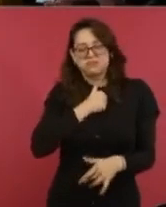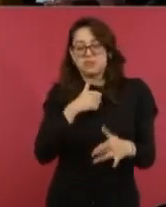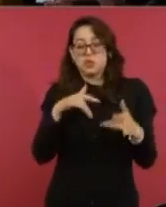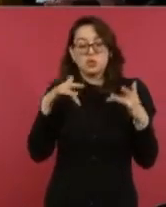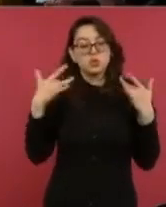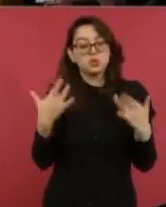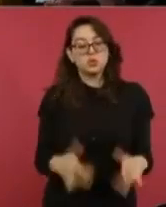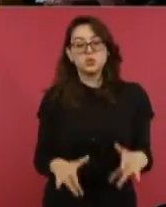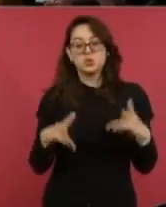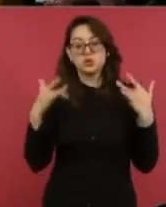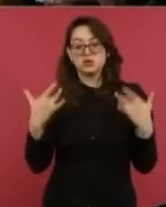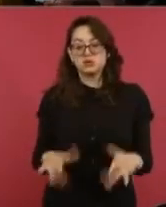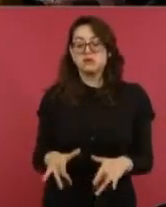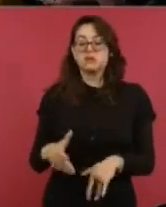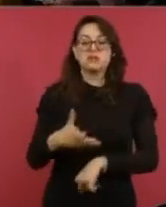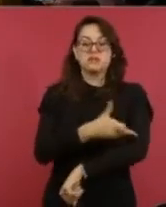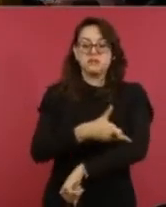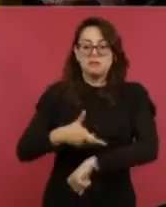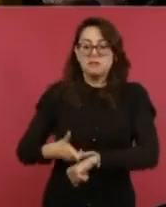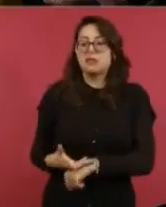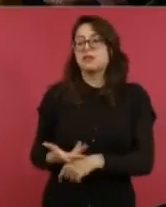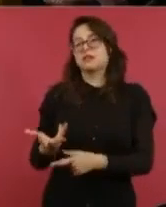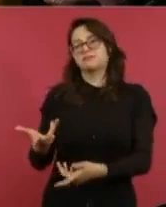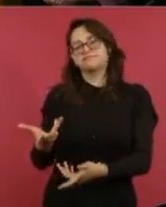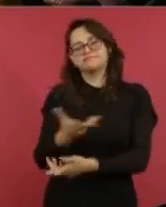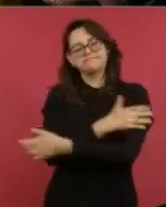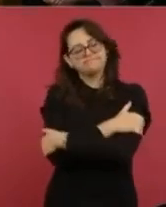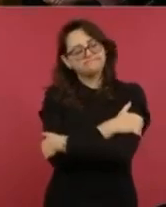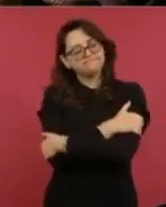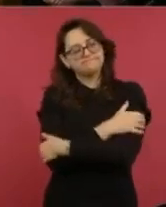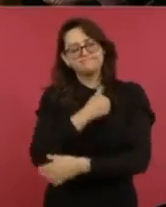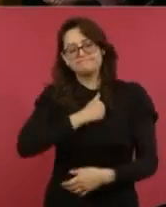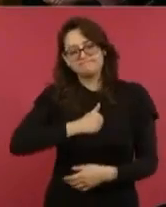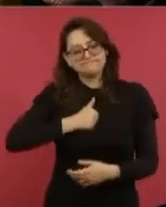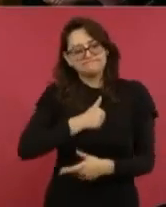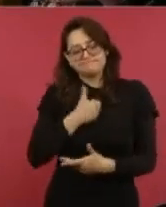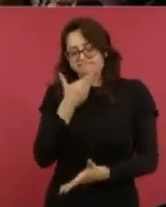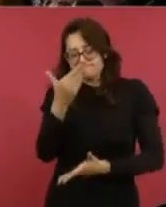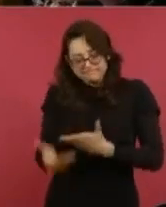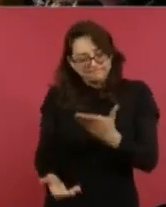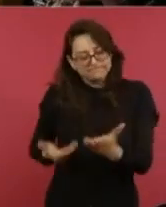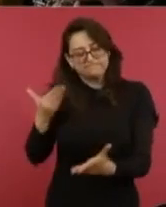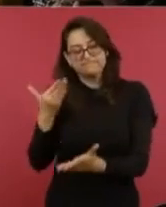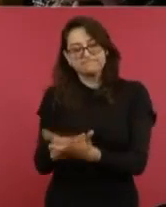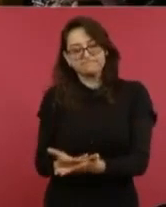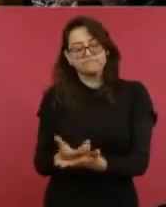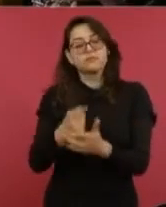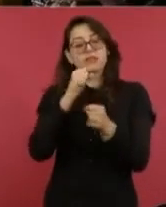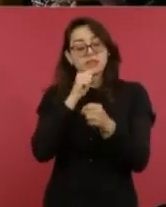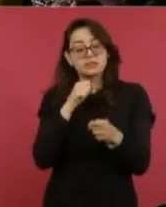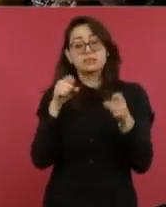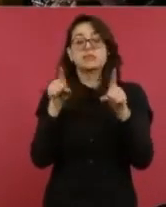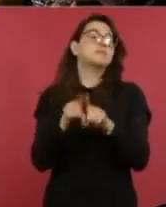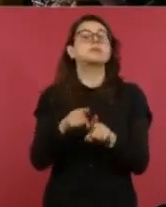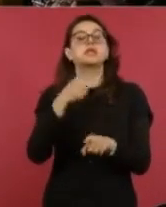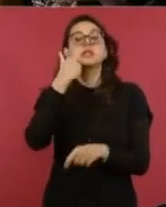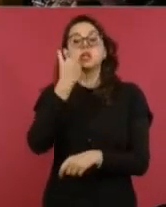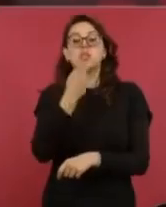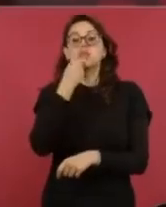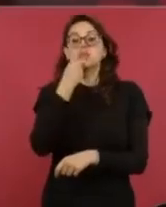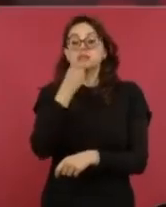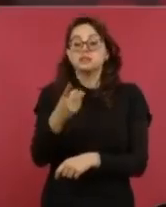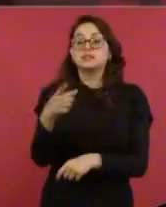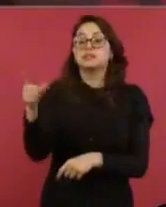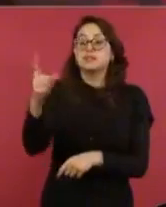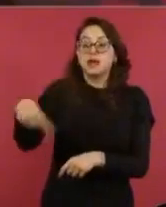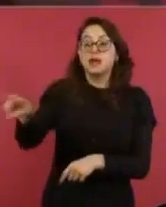nos unimos al dolor de las familias que perdieron a un ser querido y bueno, también decirles a todas estas